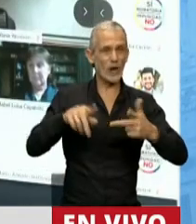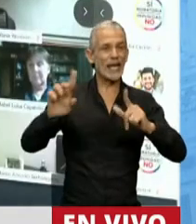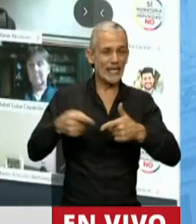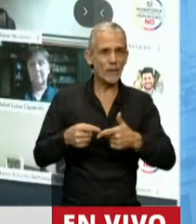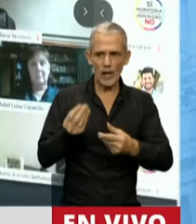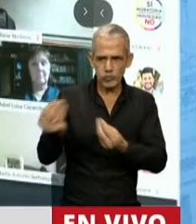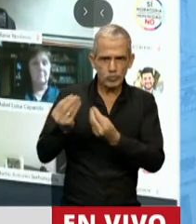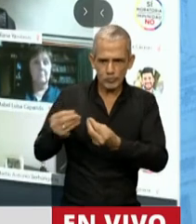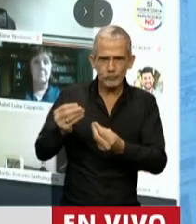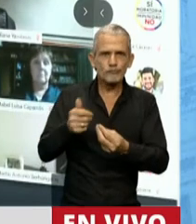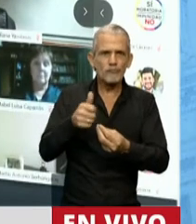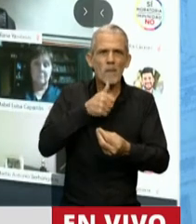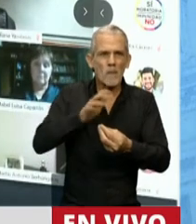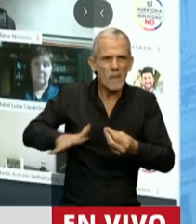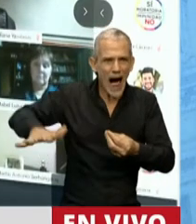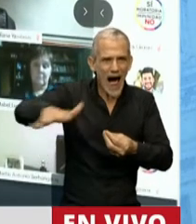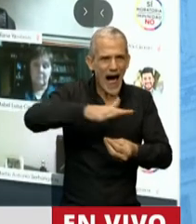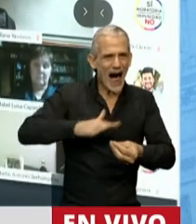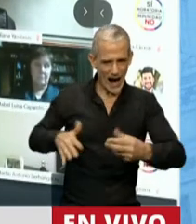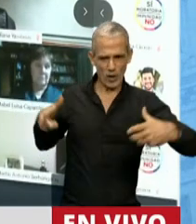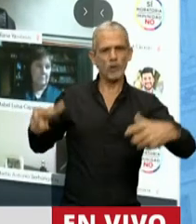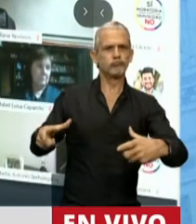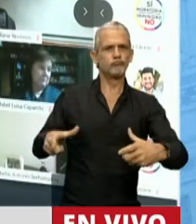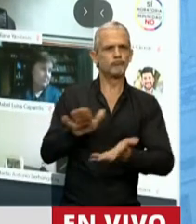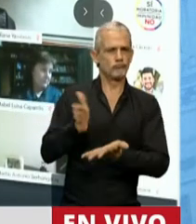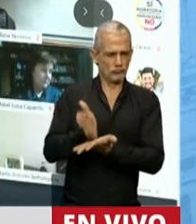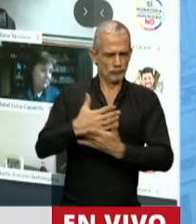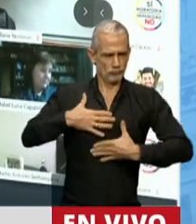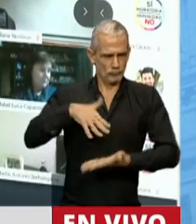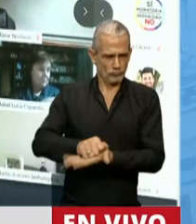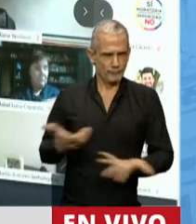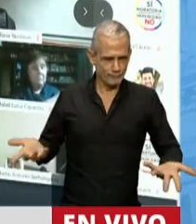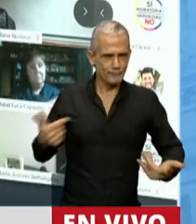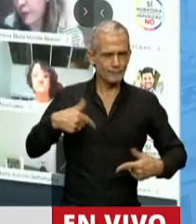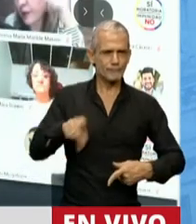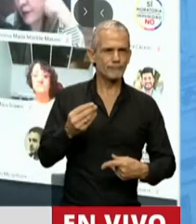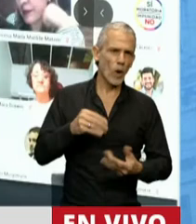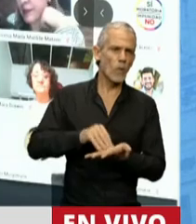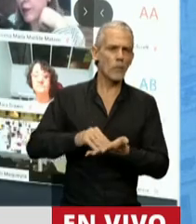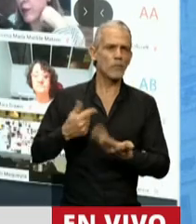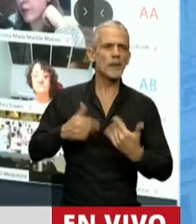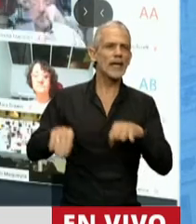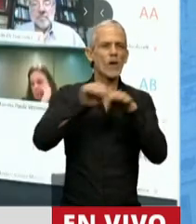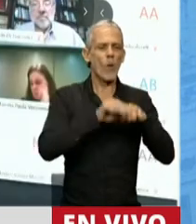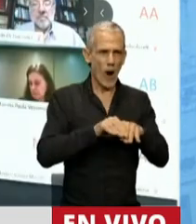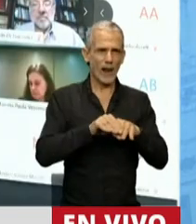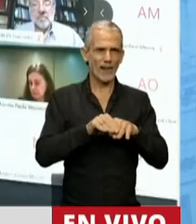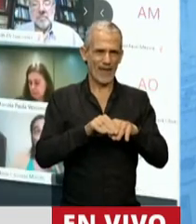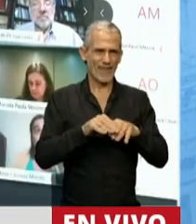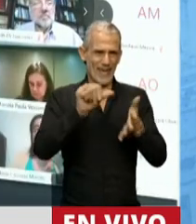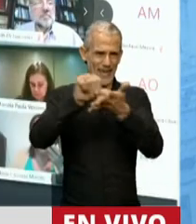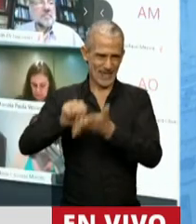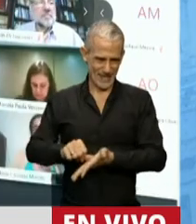sus respectivos espacios marítimos, en virtud del principio de integridad territorial y de la igualdad soberana de los Estados.